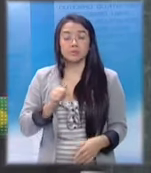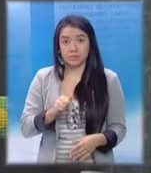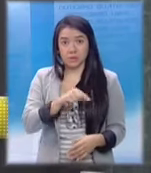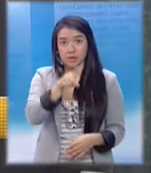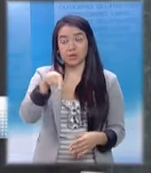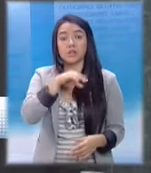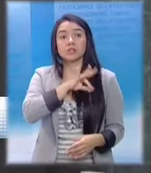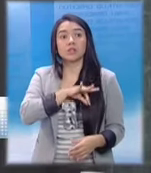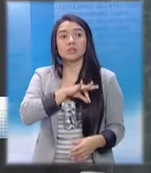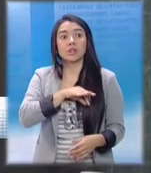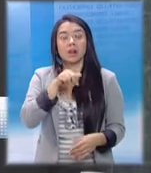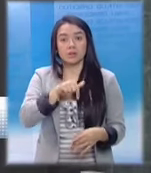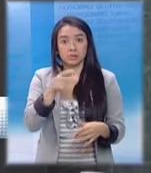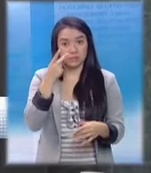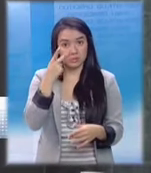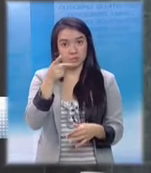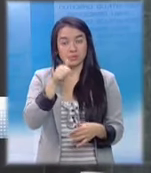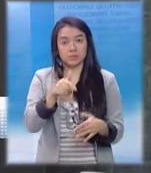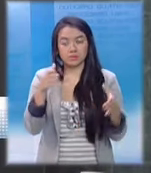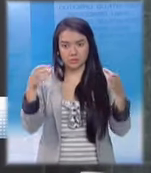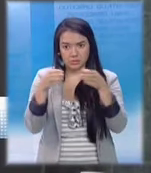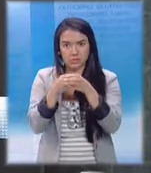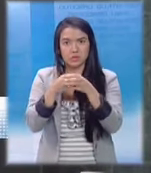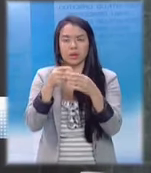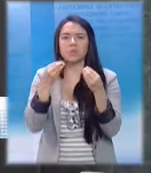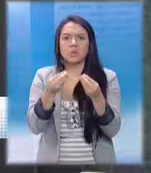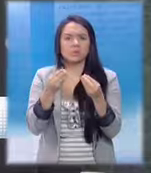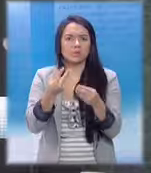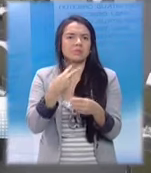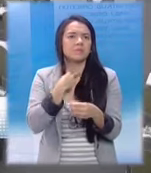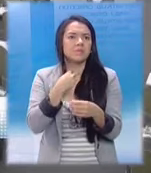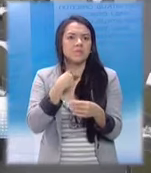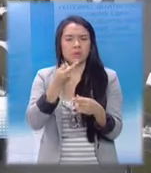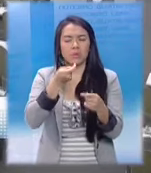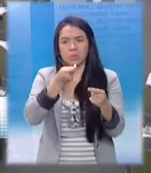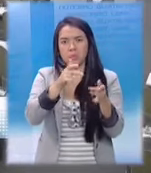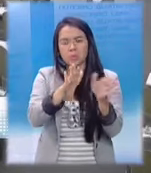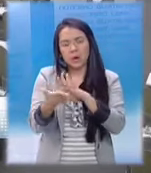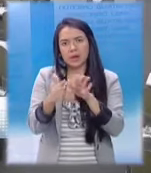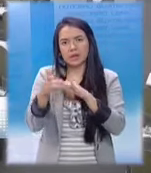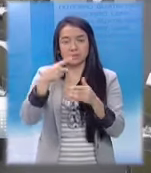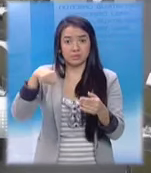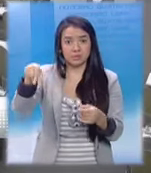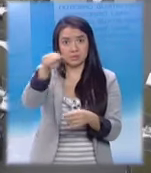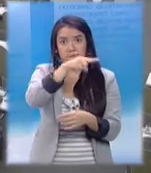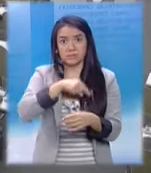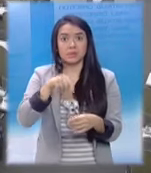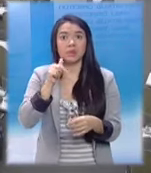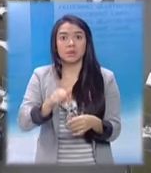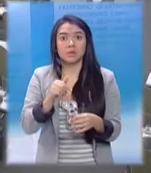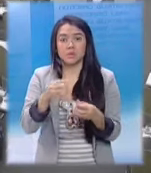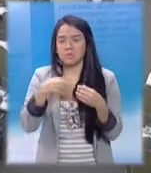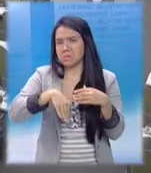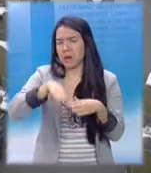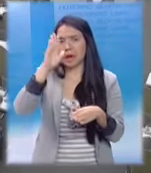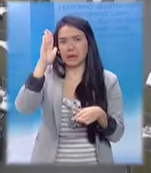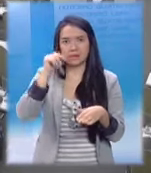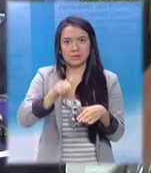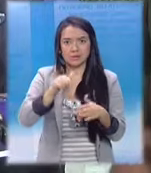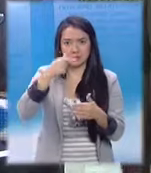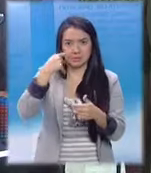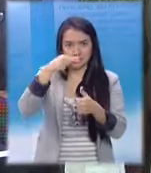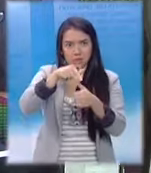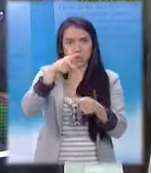Esta propuesta sugiere reducir la tasa de homicidios en América Latina, considerada la región más violenta a nivel mundial.